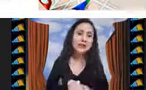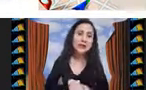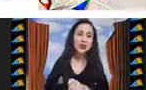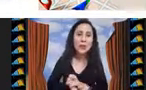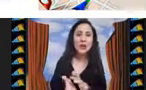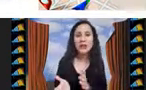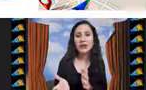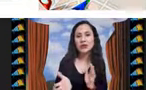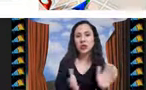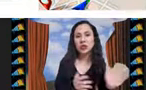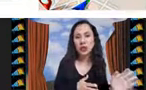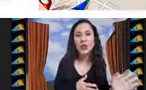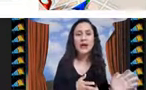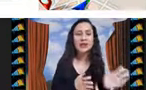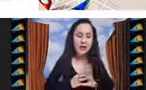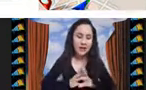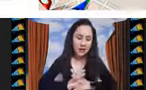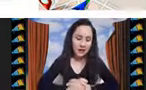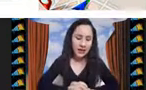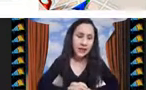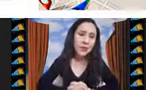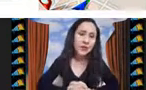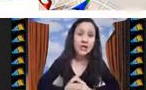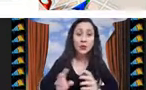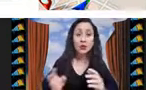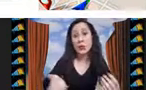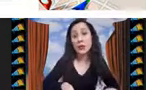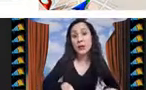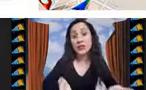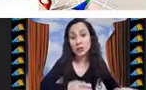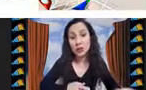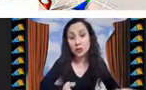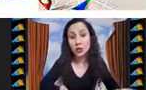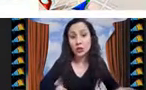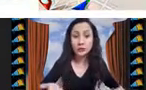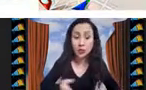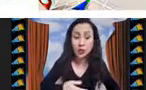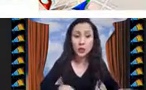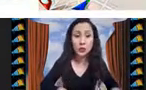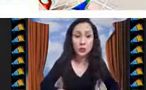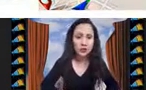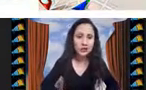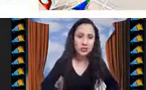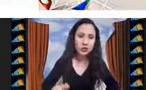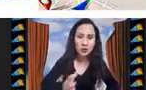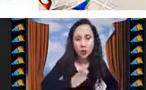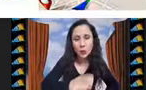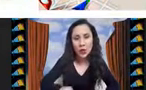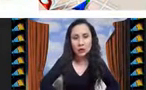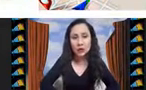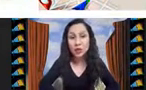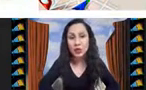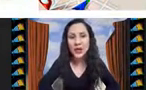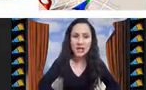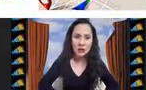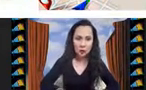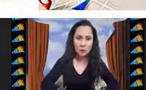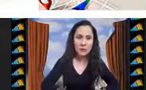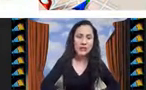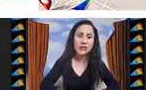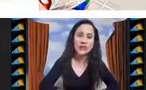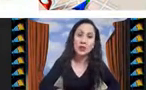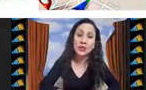variables, si son variables continuas, pues tenemos problemas de optimización continuos, que estos son como los